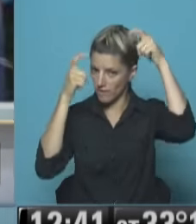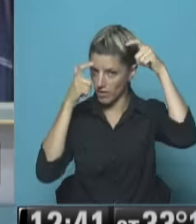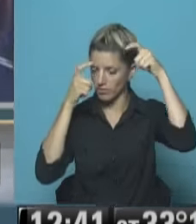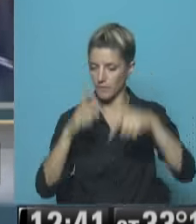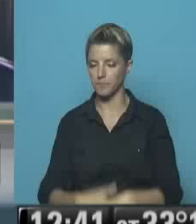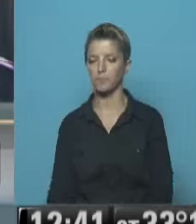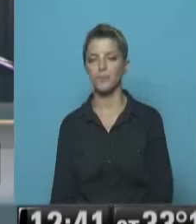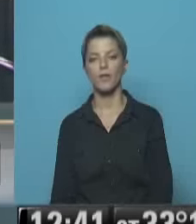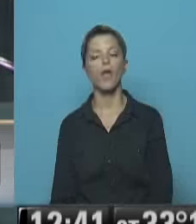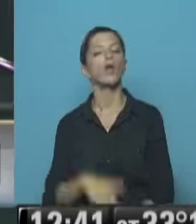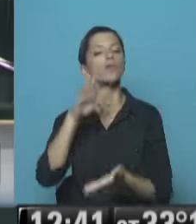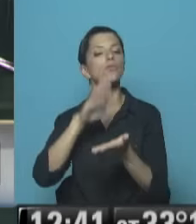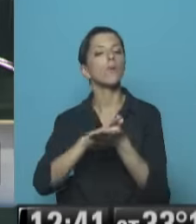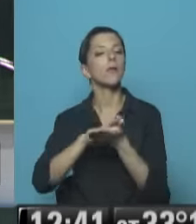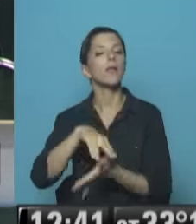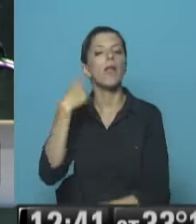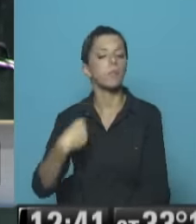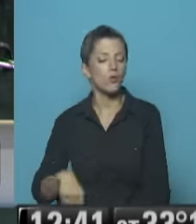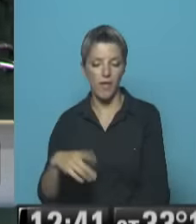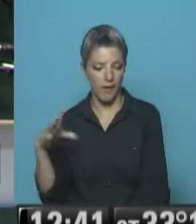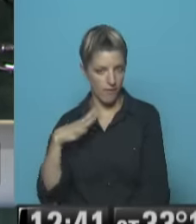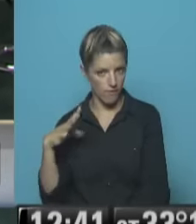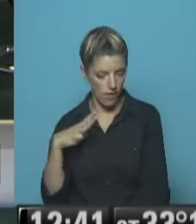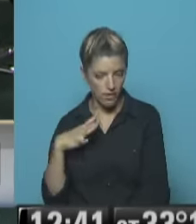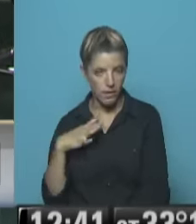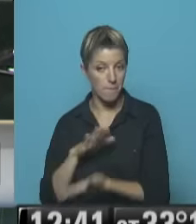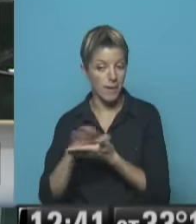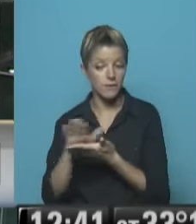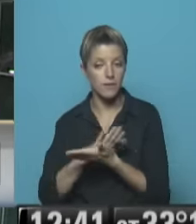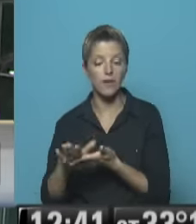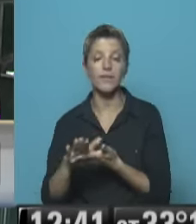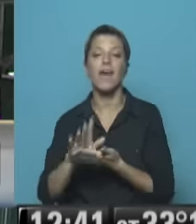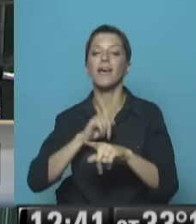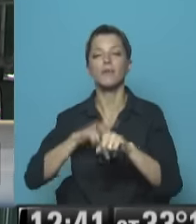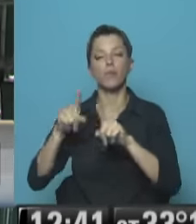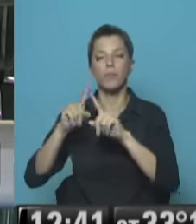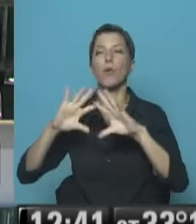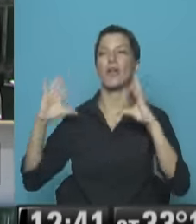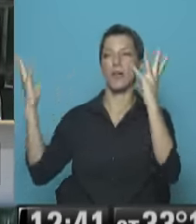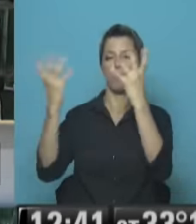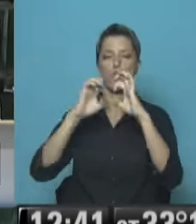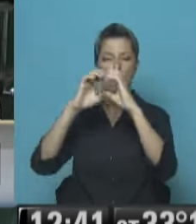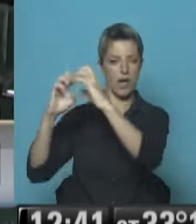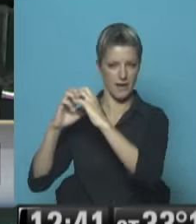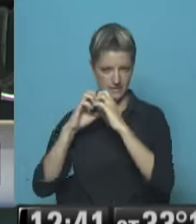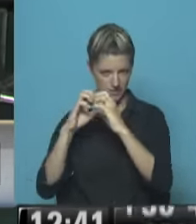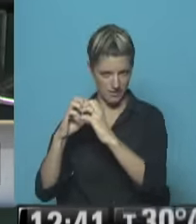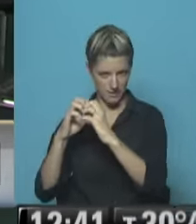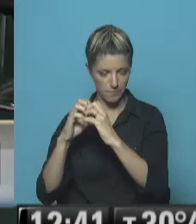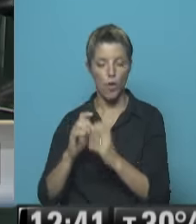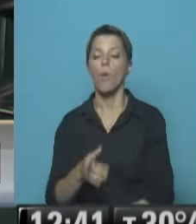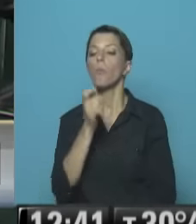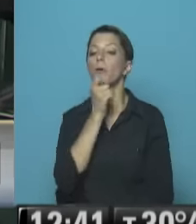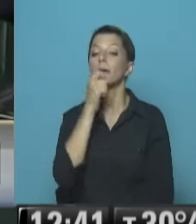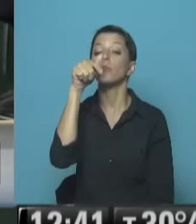del desabastecimiento Hay que decir que se da en un marco De crisis económica generalizada Acá hay una dificultad que apareció central